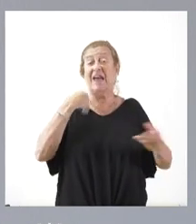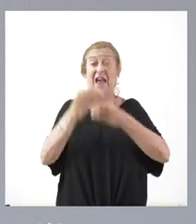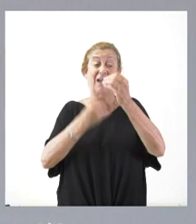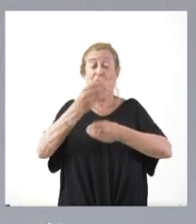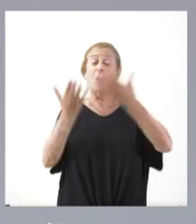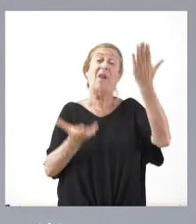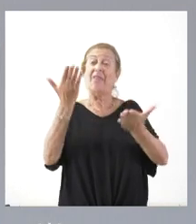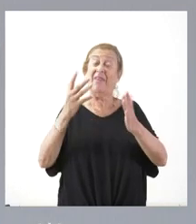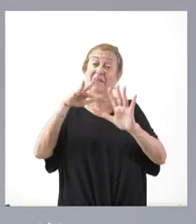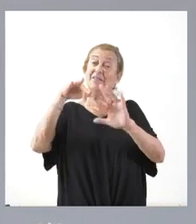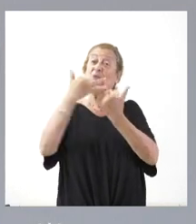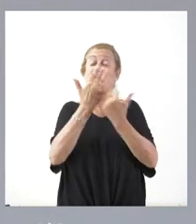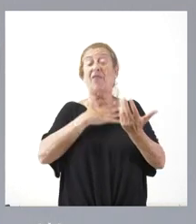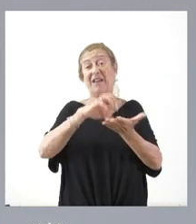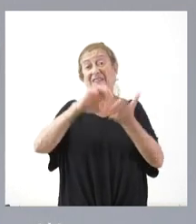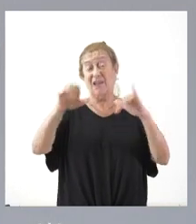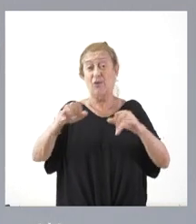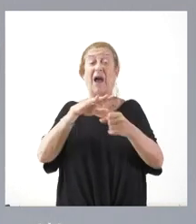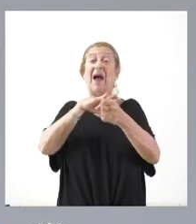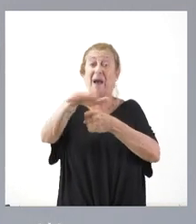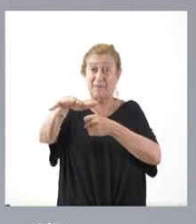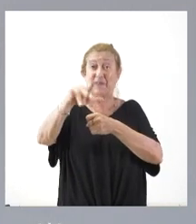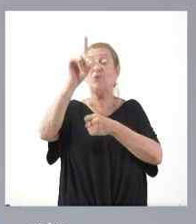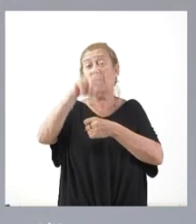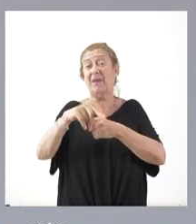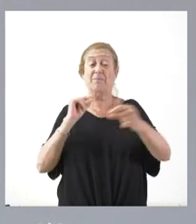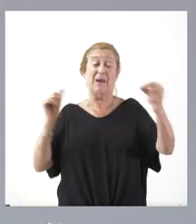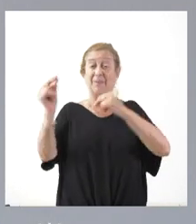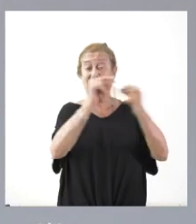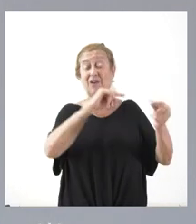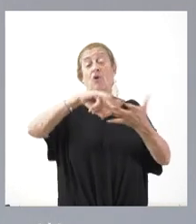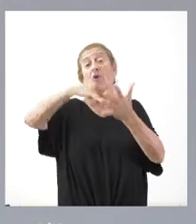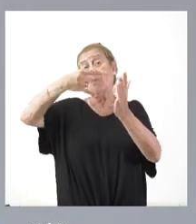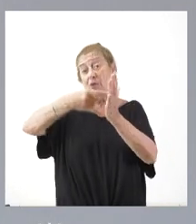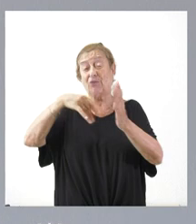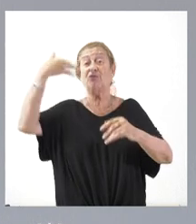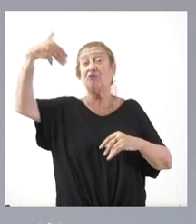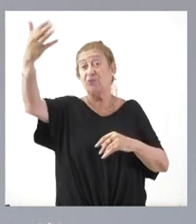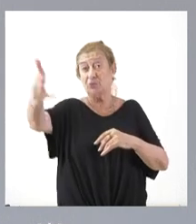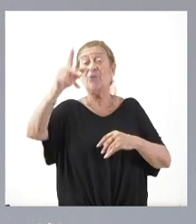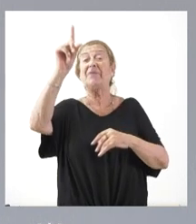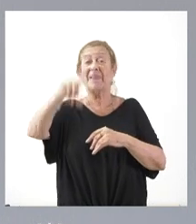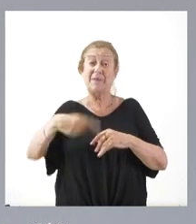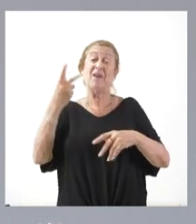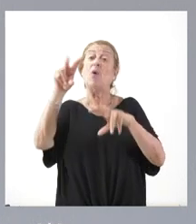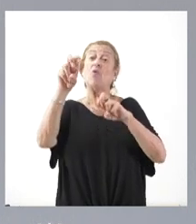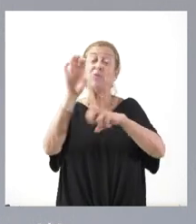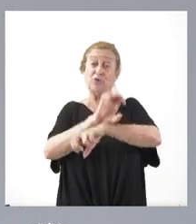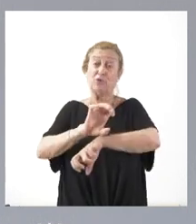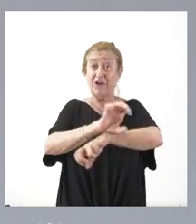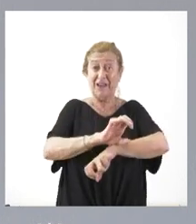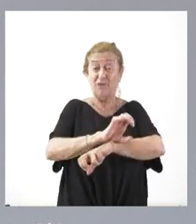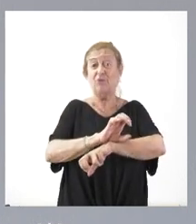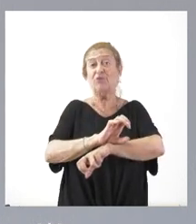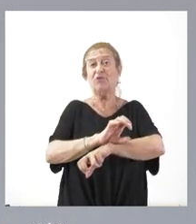cuál es la situación de Castilla y León en el ámbito también parlamentario, de proyectos de futuro. También los nuevos consejeros tienen que